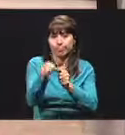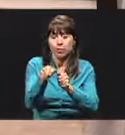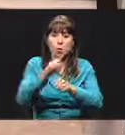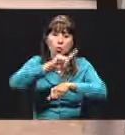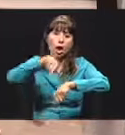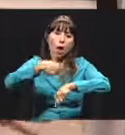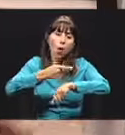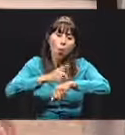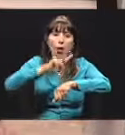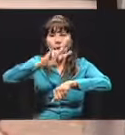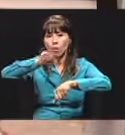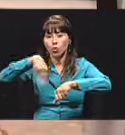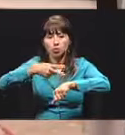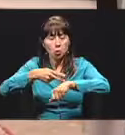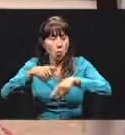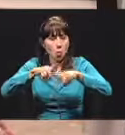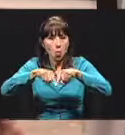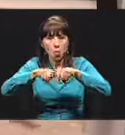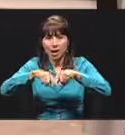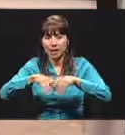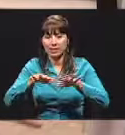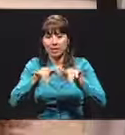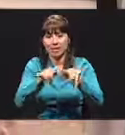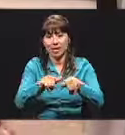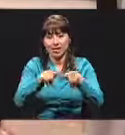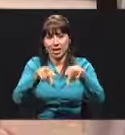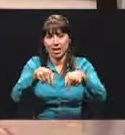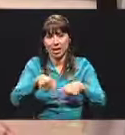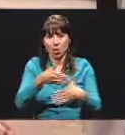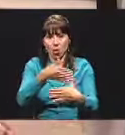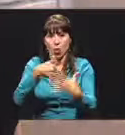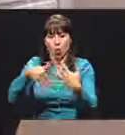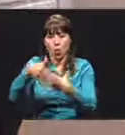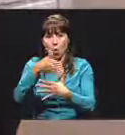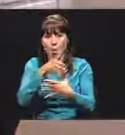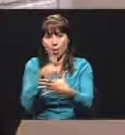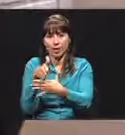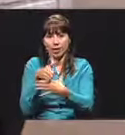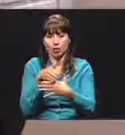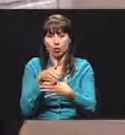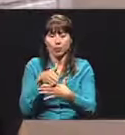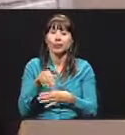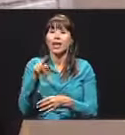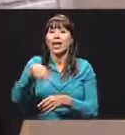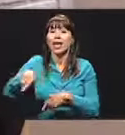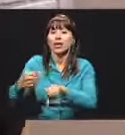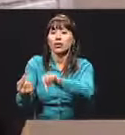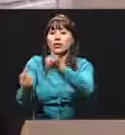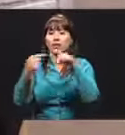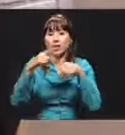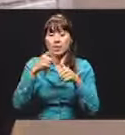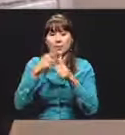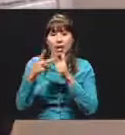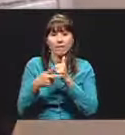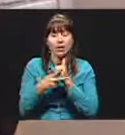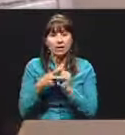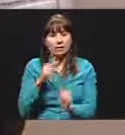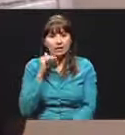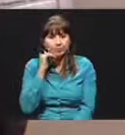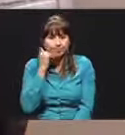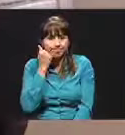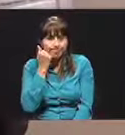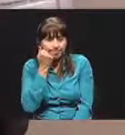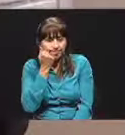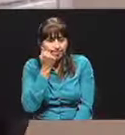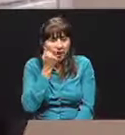hora o las dos horas que van a estar ellos aquí compartiendo. Vienen la primera vez muy tímidos